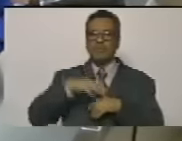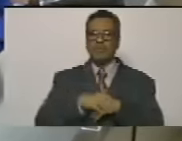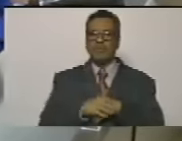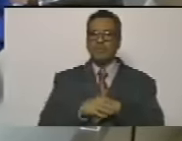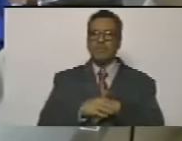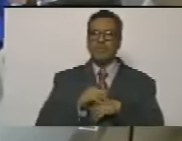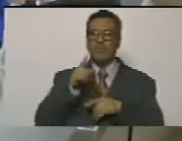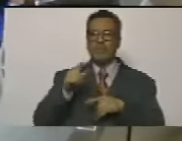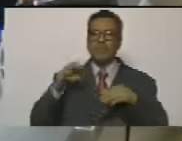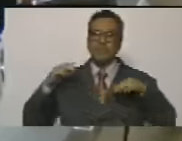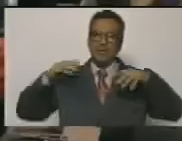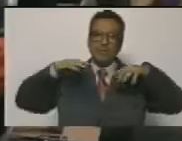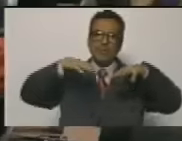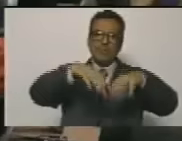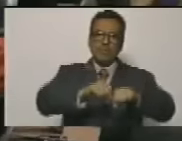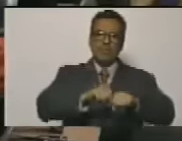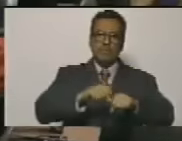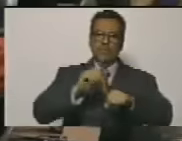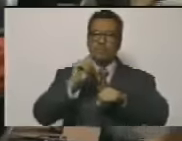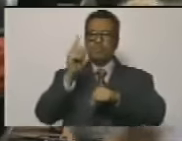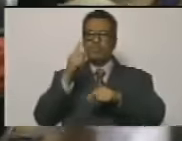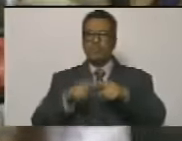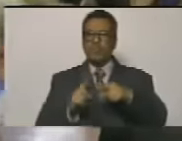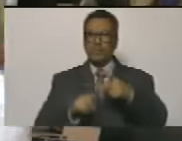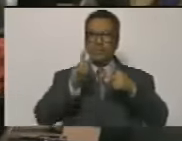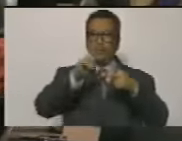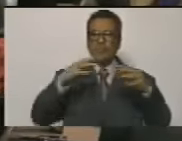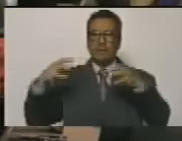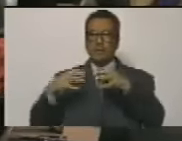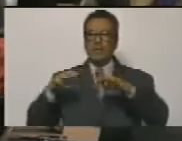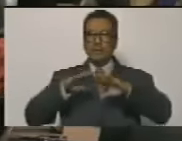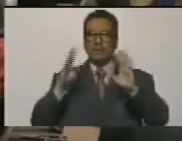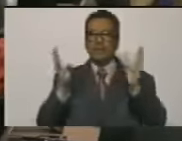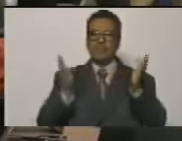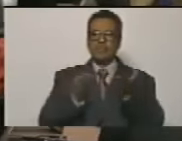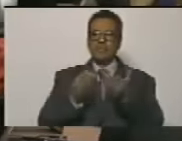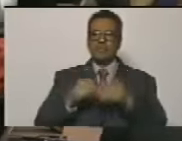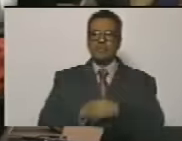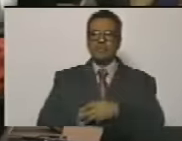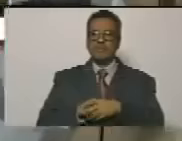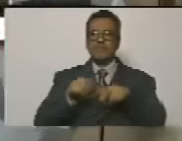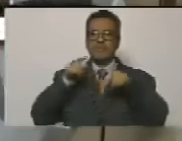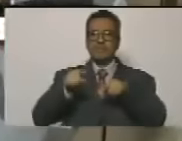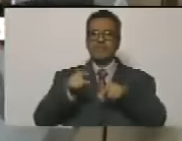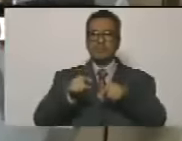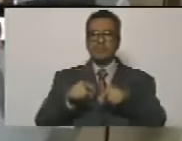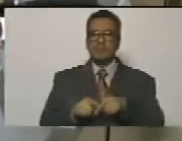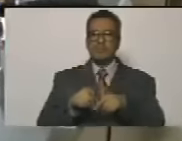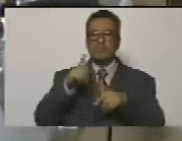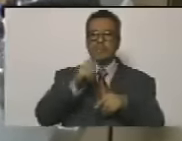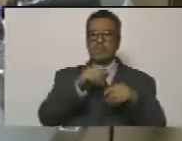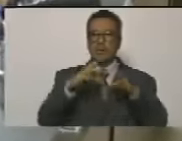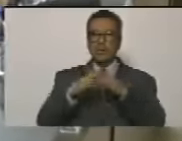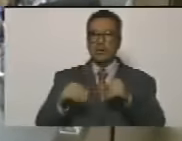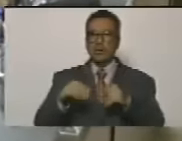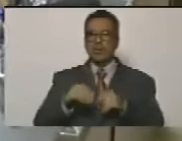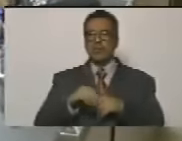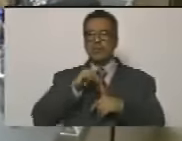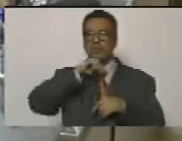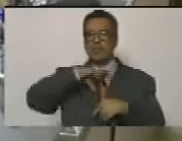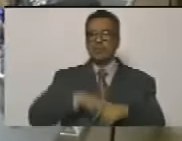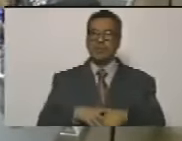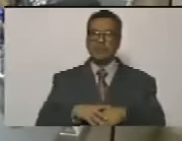eso fue invadir primera y segunda guerra mundial estamos en un atolladero histórico